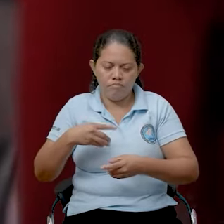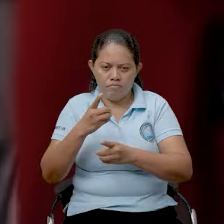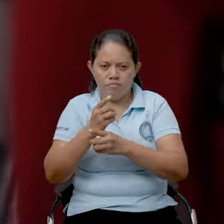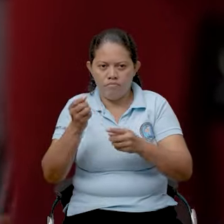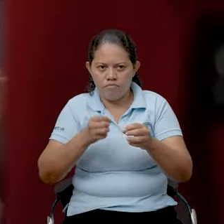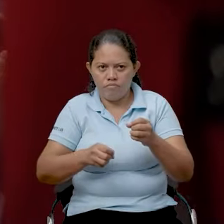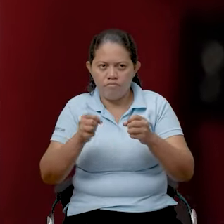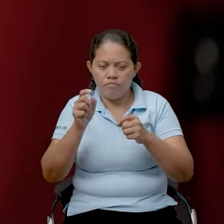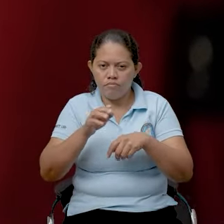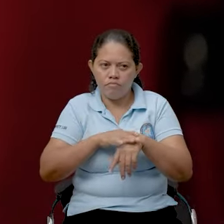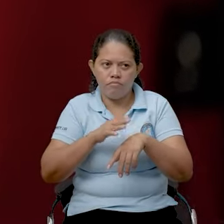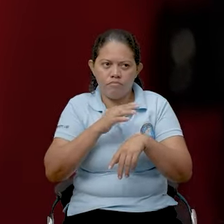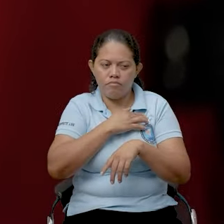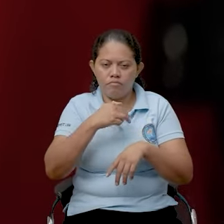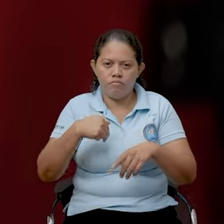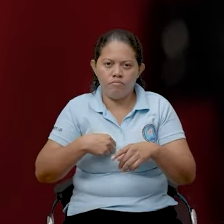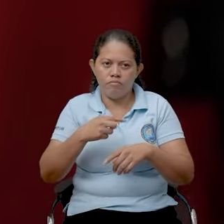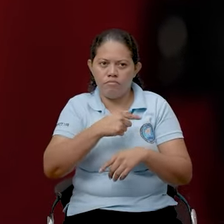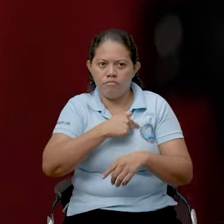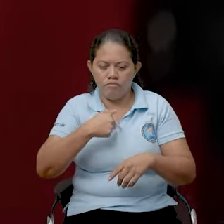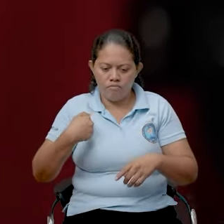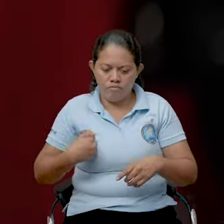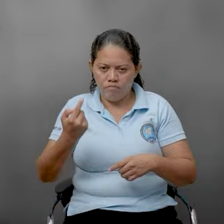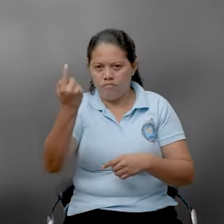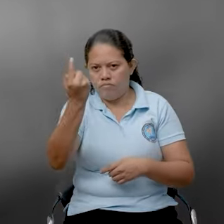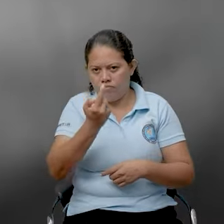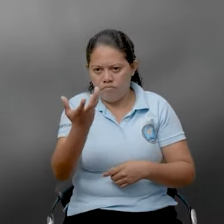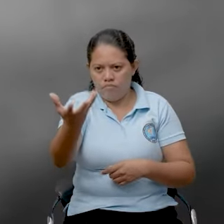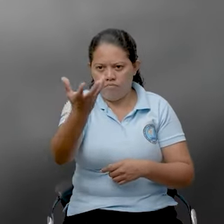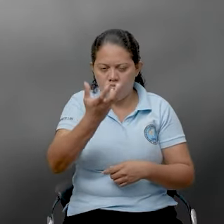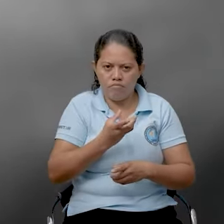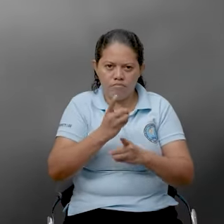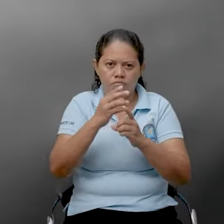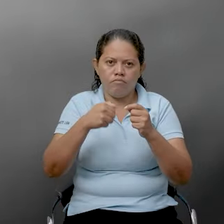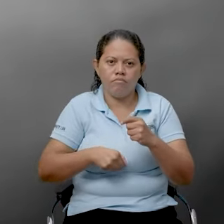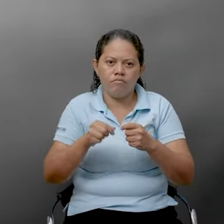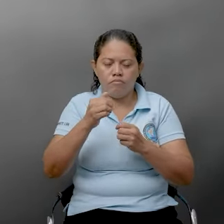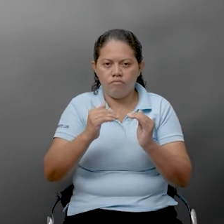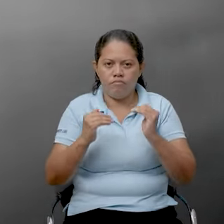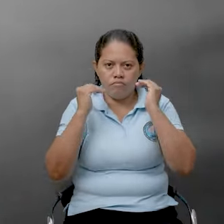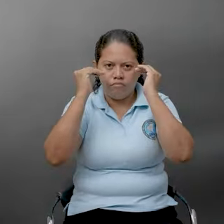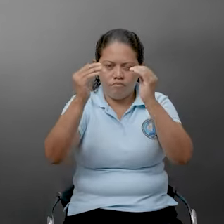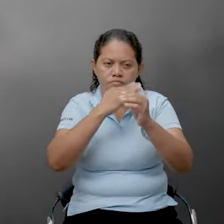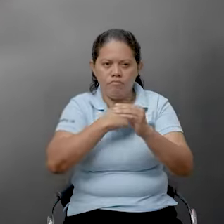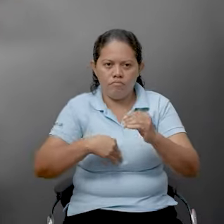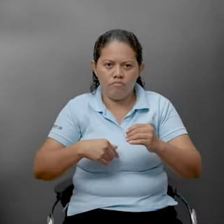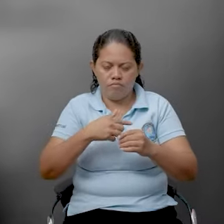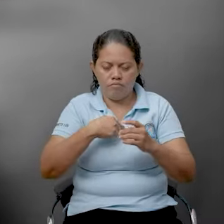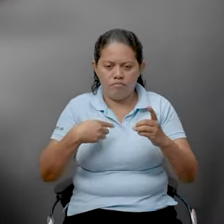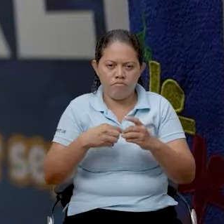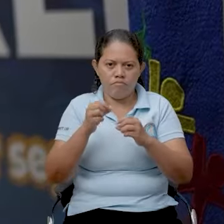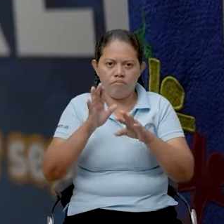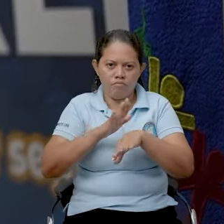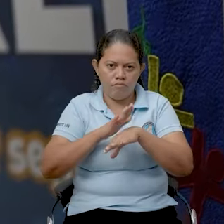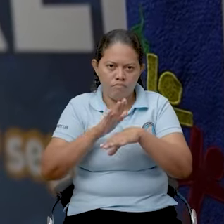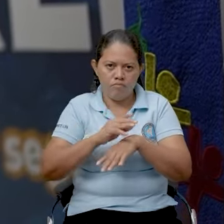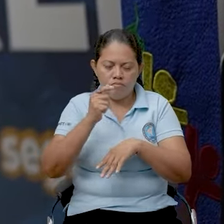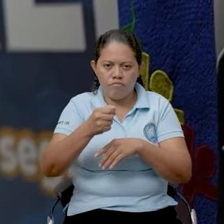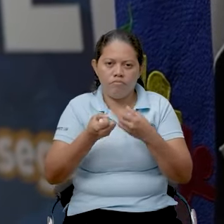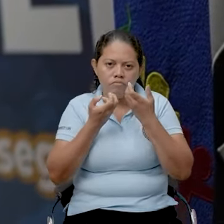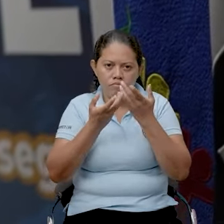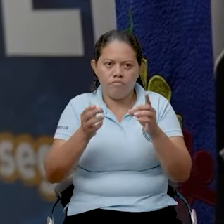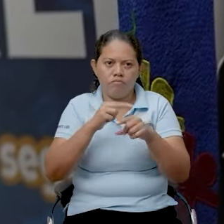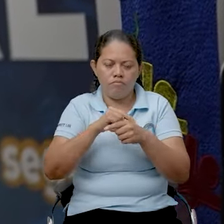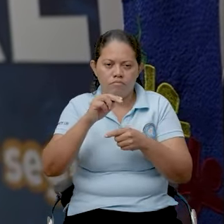Gestión de Emergencias de la República Popular de China. La delegación de alto nivel del Ministerio de Gestión de Emergencias fue